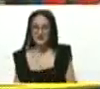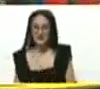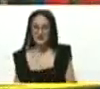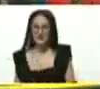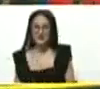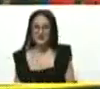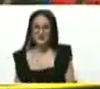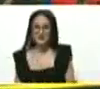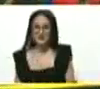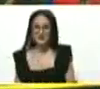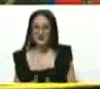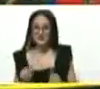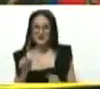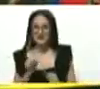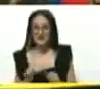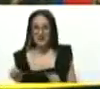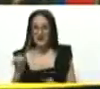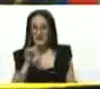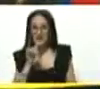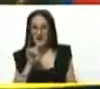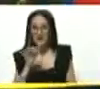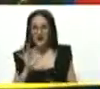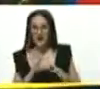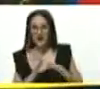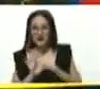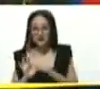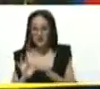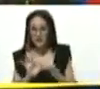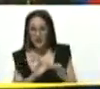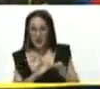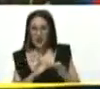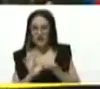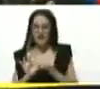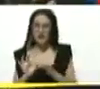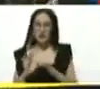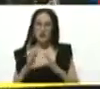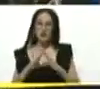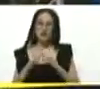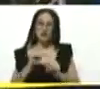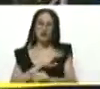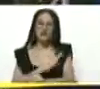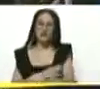Arrancando la semana en forma. Articulando toda la fuerza.